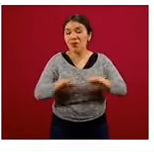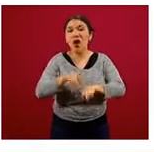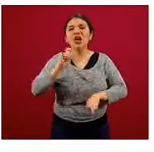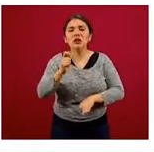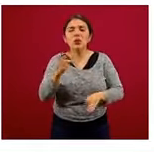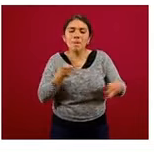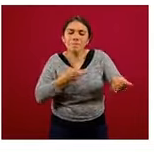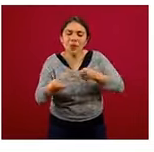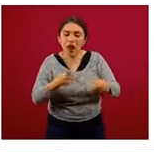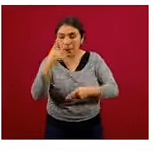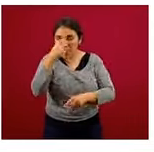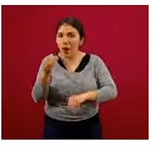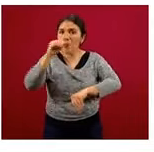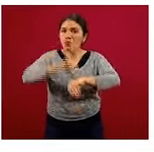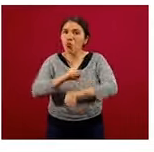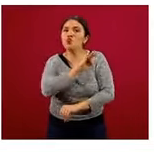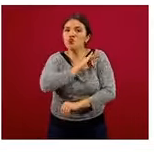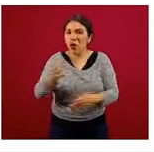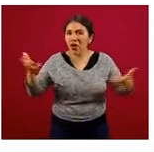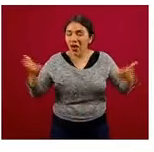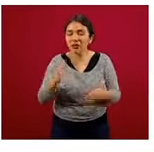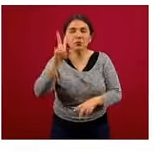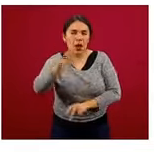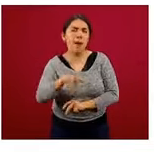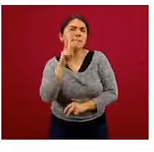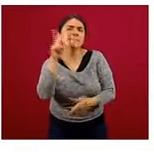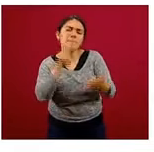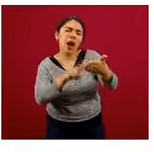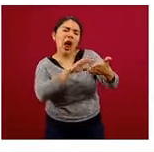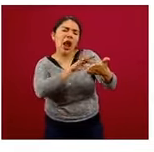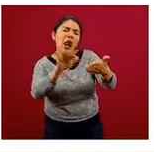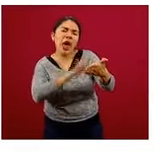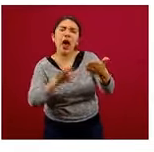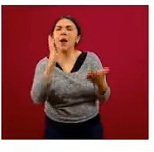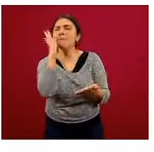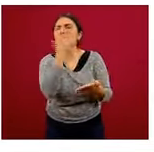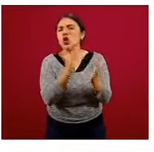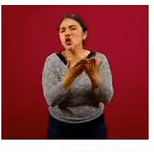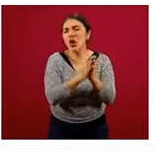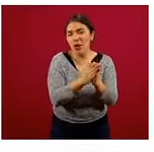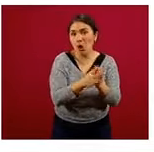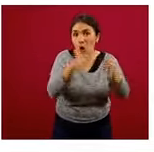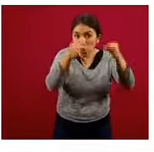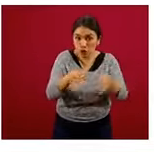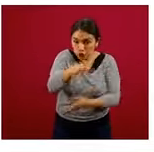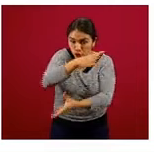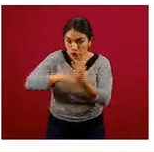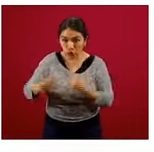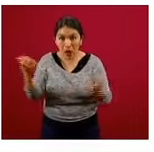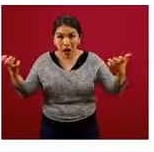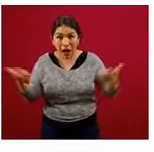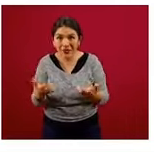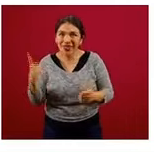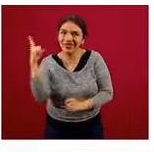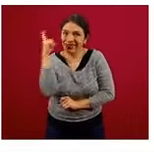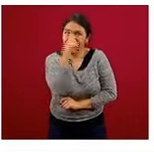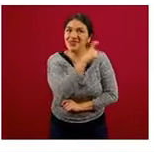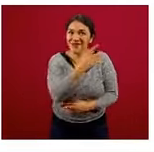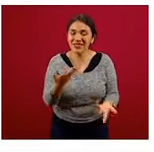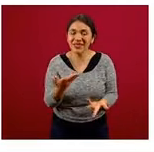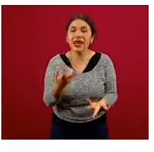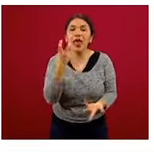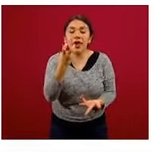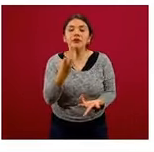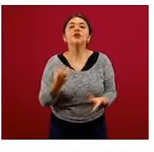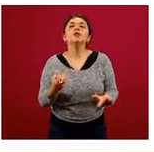hace un plan para su implementación. Porque qué bonito escribir un libro, qué difícil aplicar lo que en ese libro se dice.